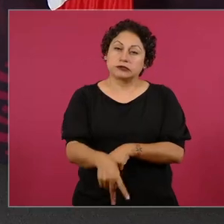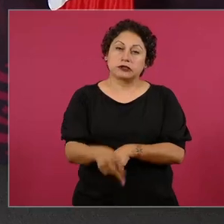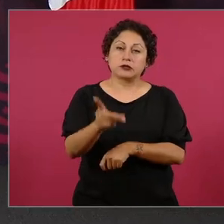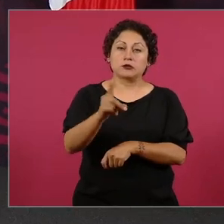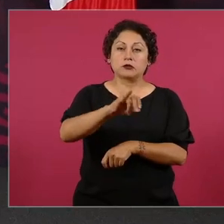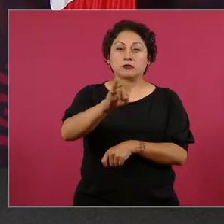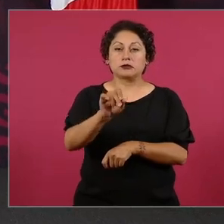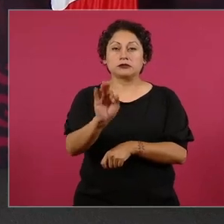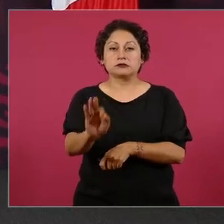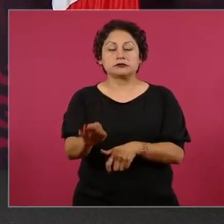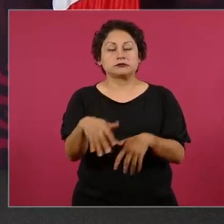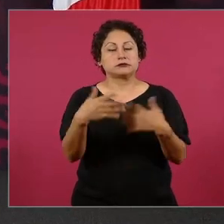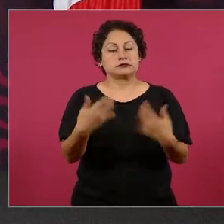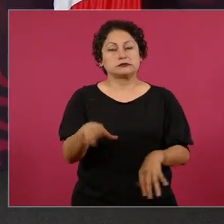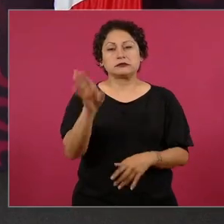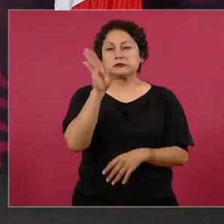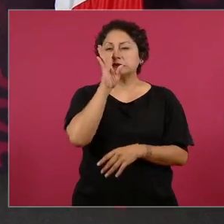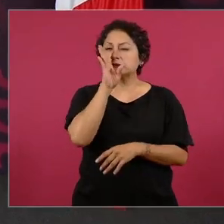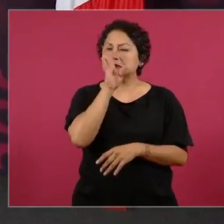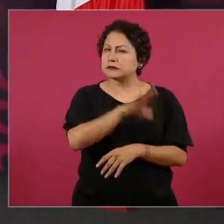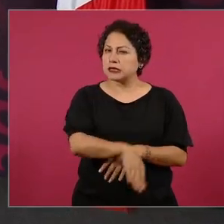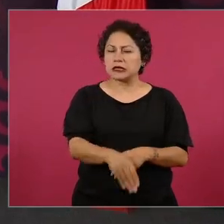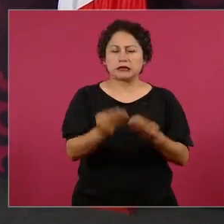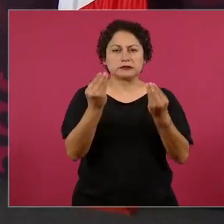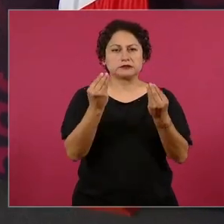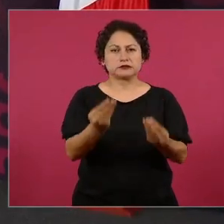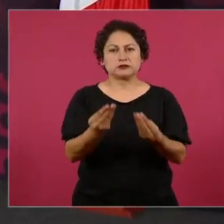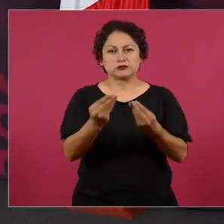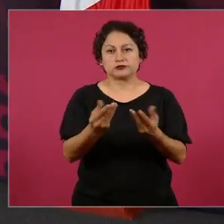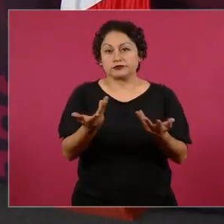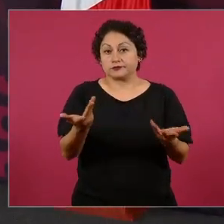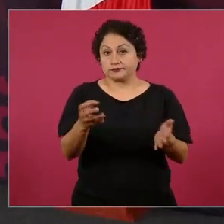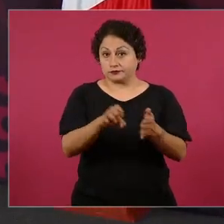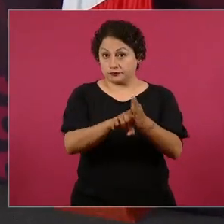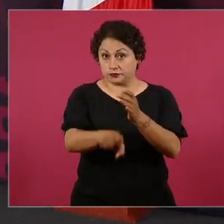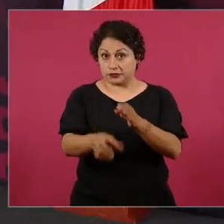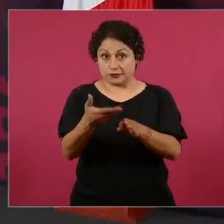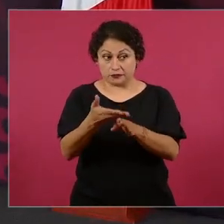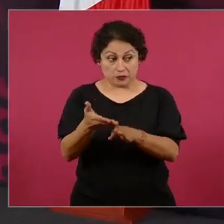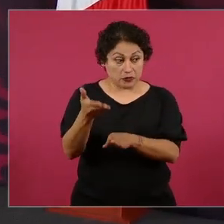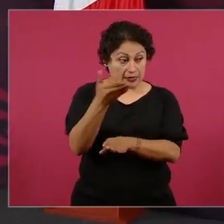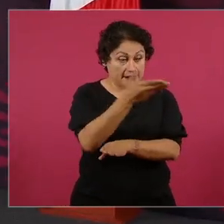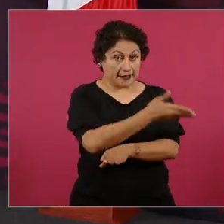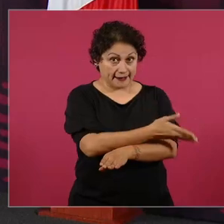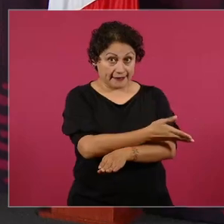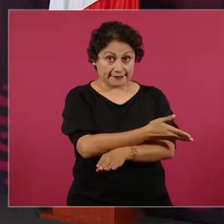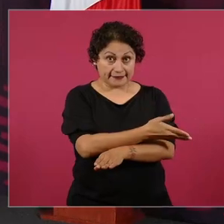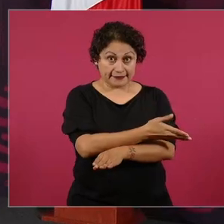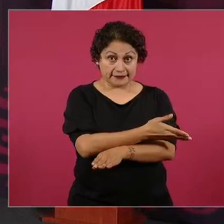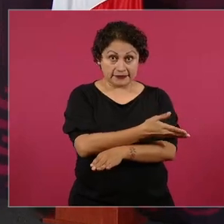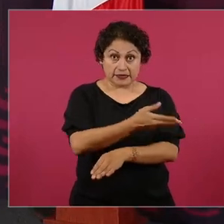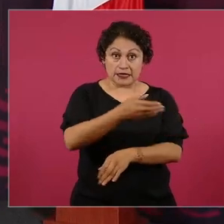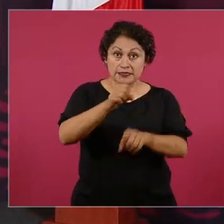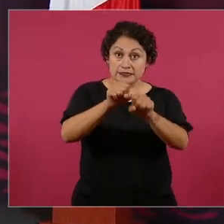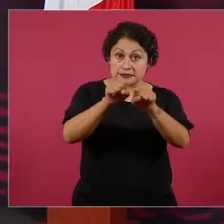Si antes en el Poder Judicial todo iba mal,